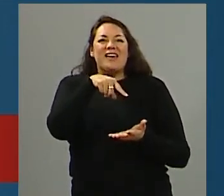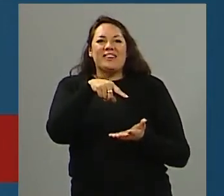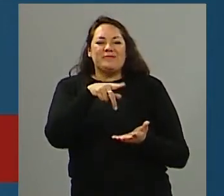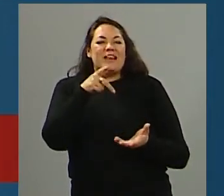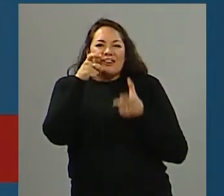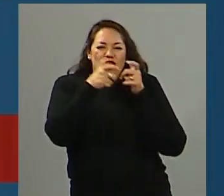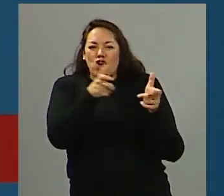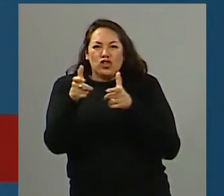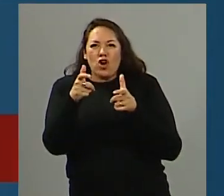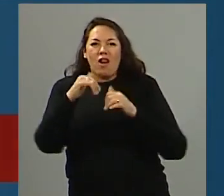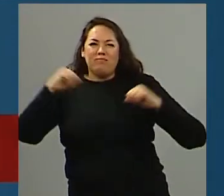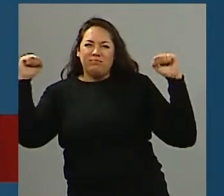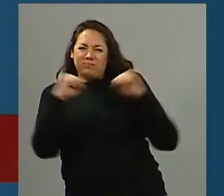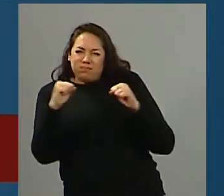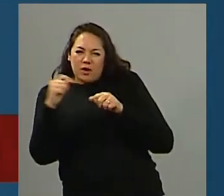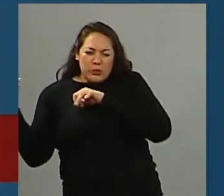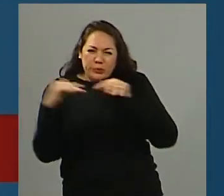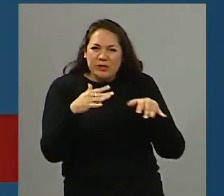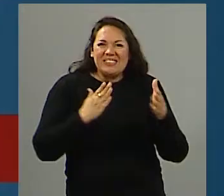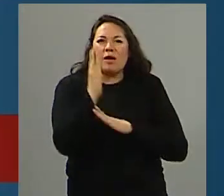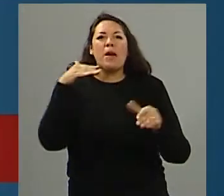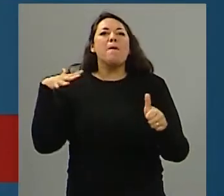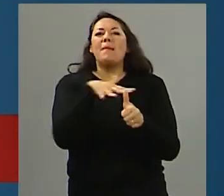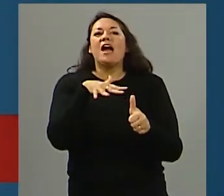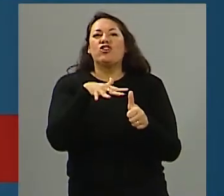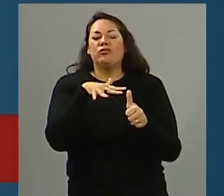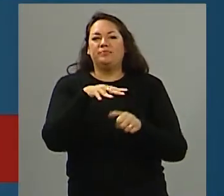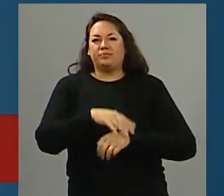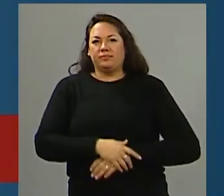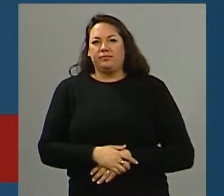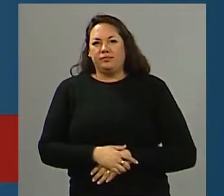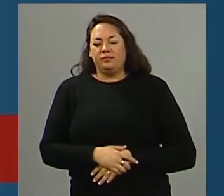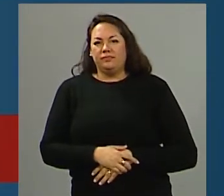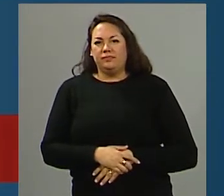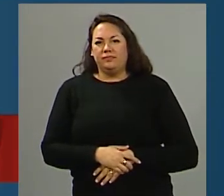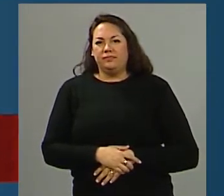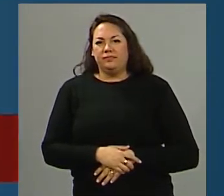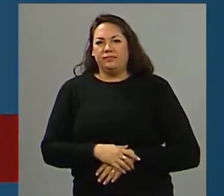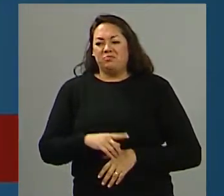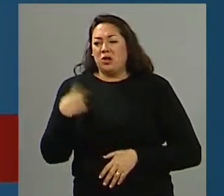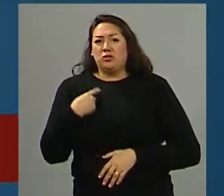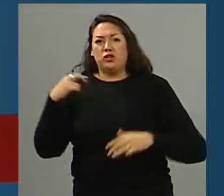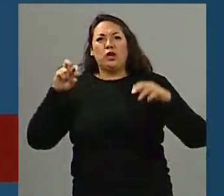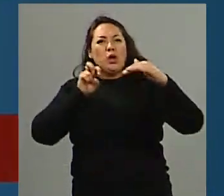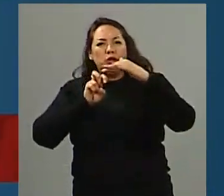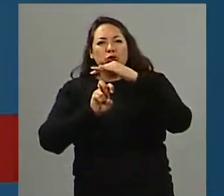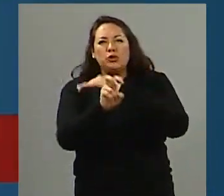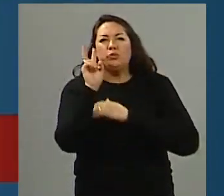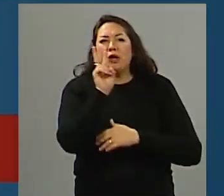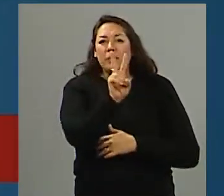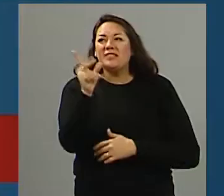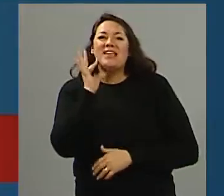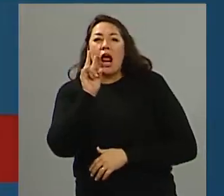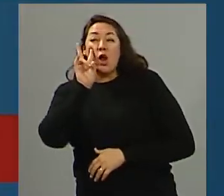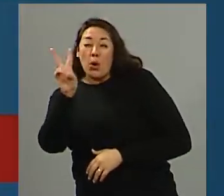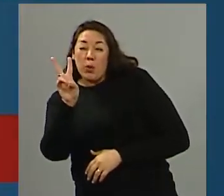con el terrorismo internacional. Por eso estamos atentos y por eso uno vence por todos lados a los subtes carteles que dicen, si ve algo,